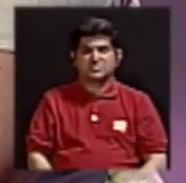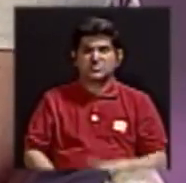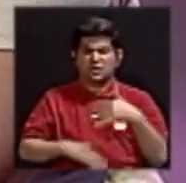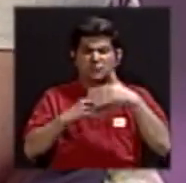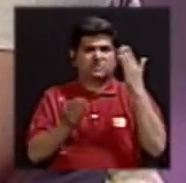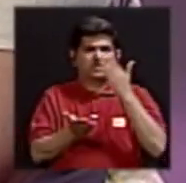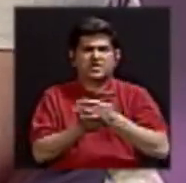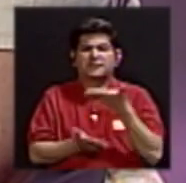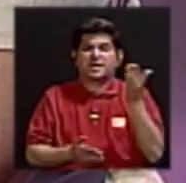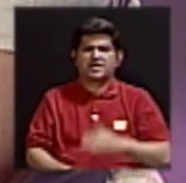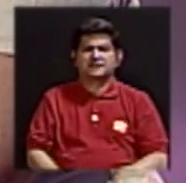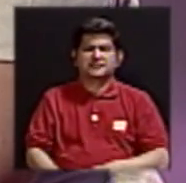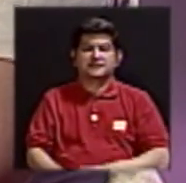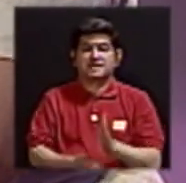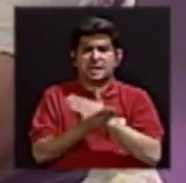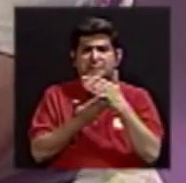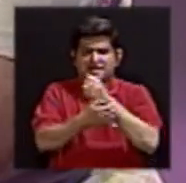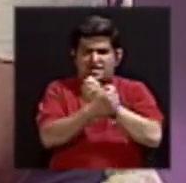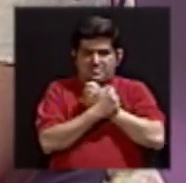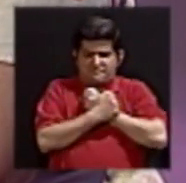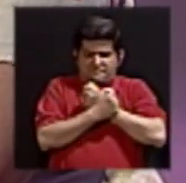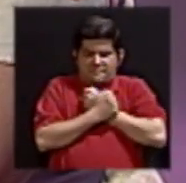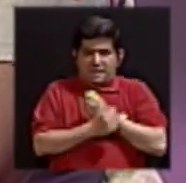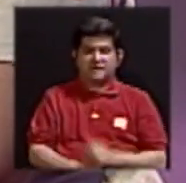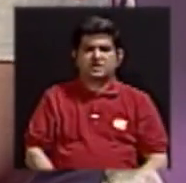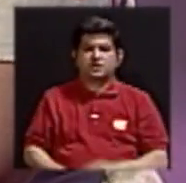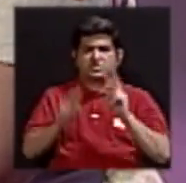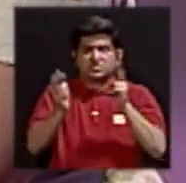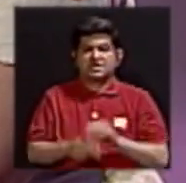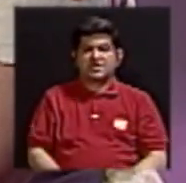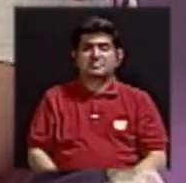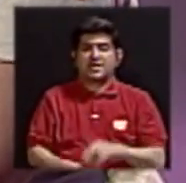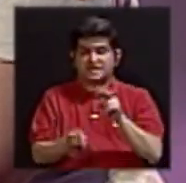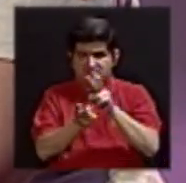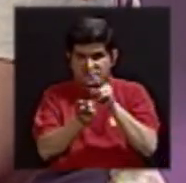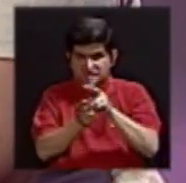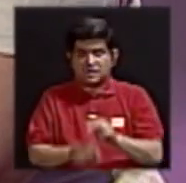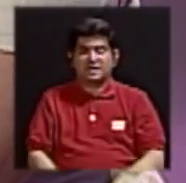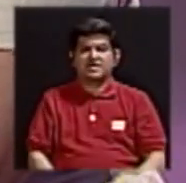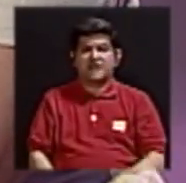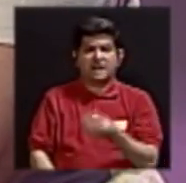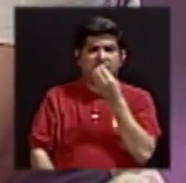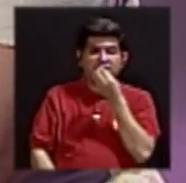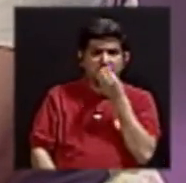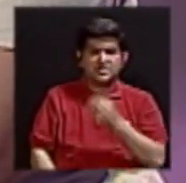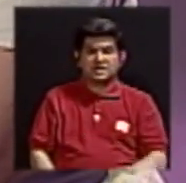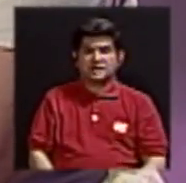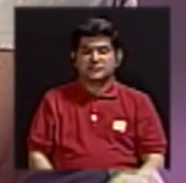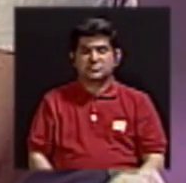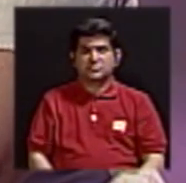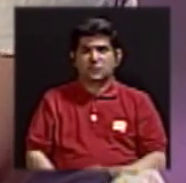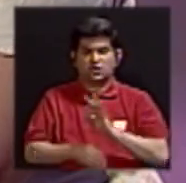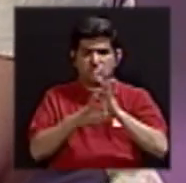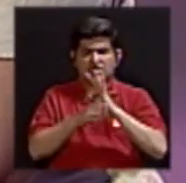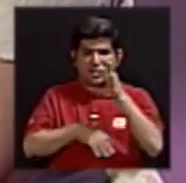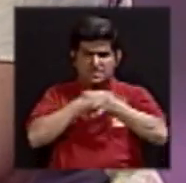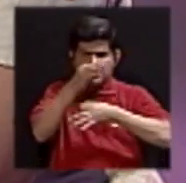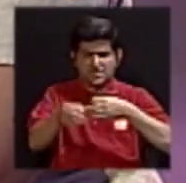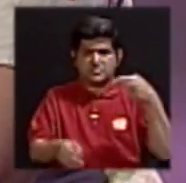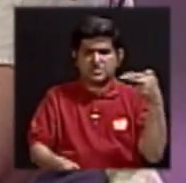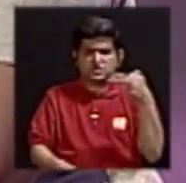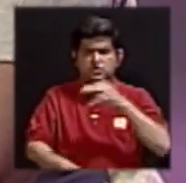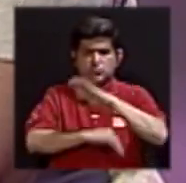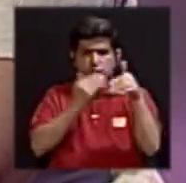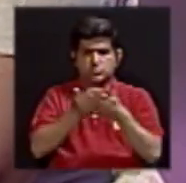menopausia, los afectos, tiene que ver con el tema de la sexualidad, la alimentación, las terapias de reemplazo hormonal, lo que toda